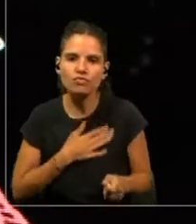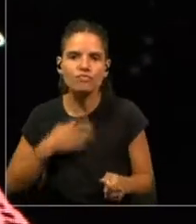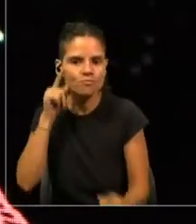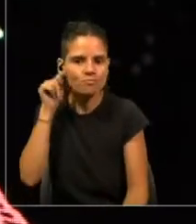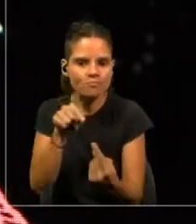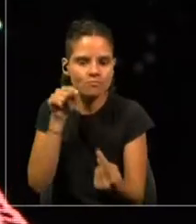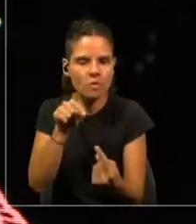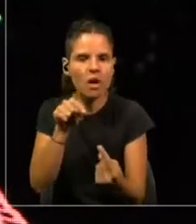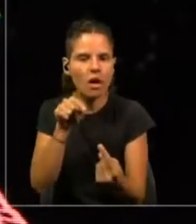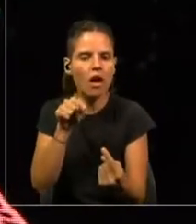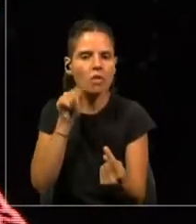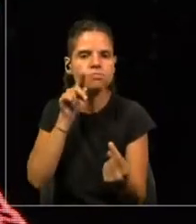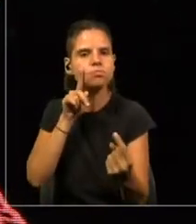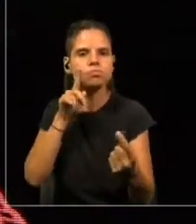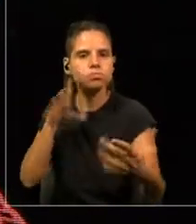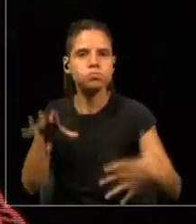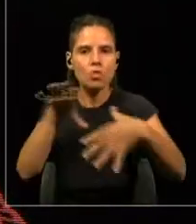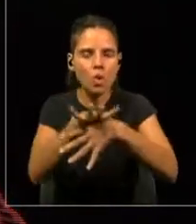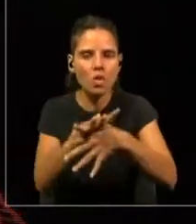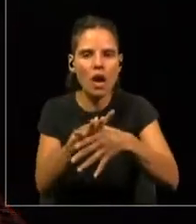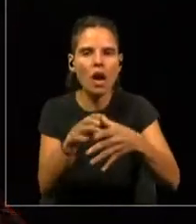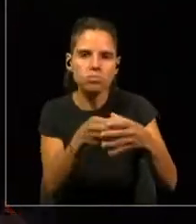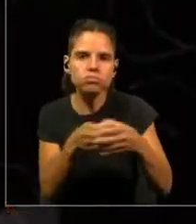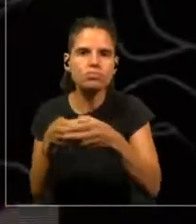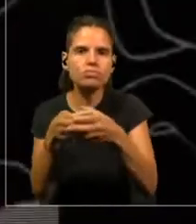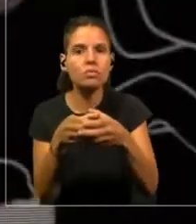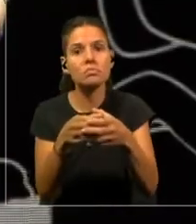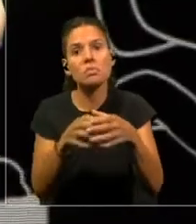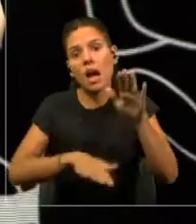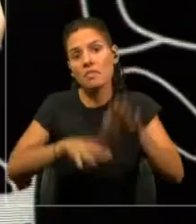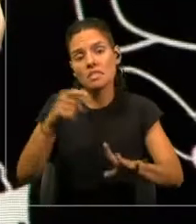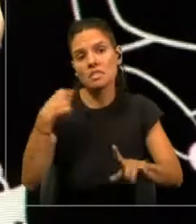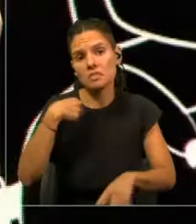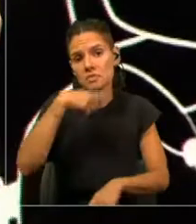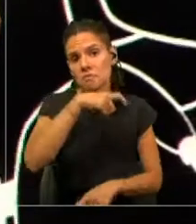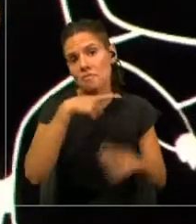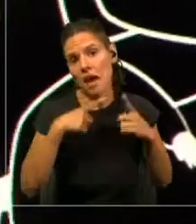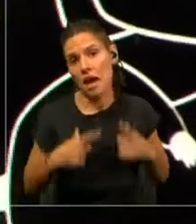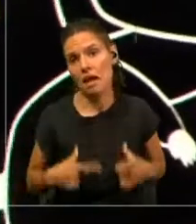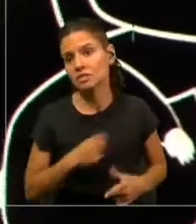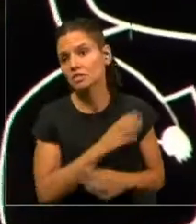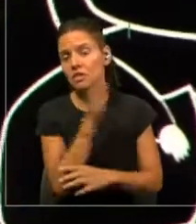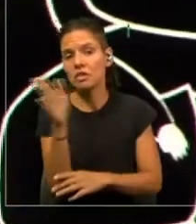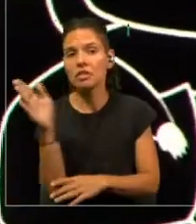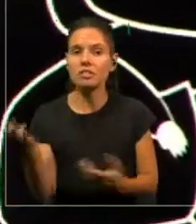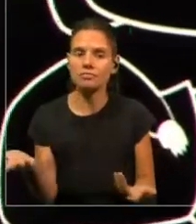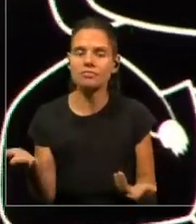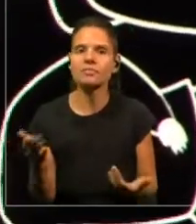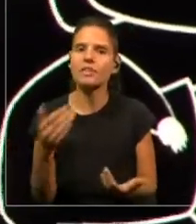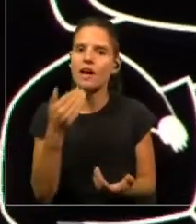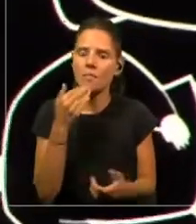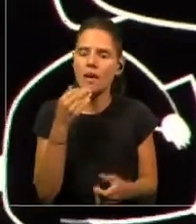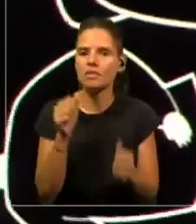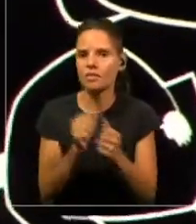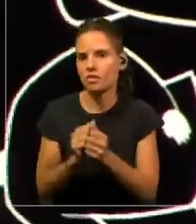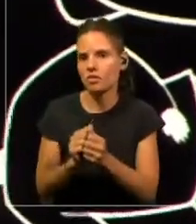Y están juntos. Y de hecho, a veces se van de vacaciones juntos. A veces llevan también la muñeca consigo.